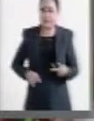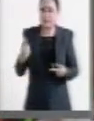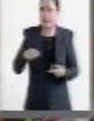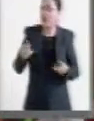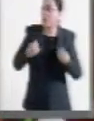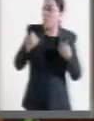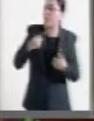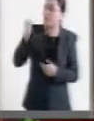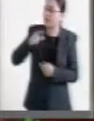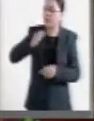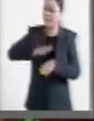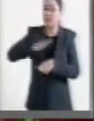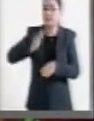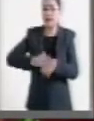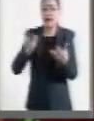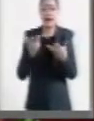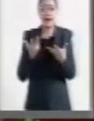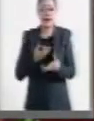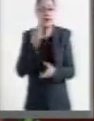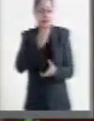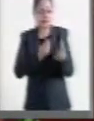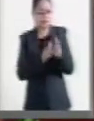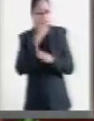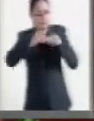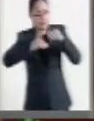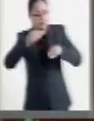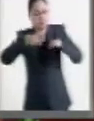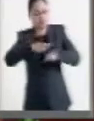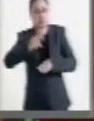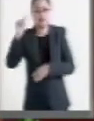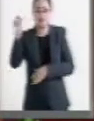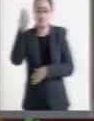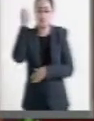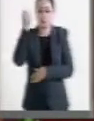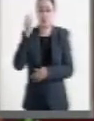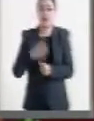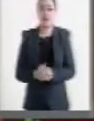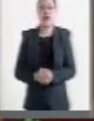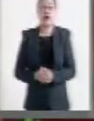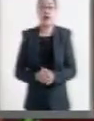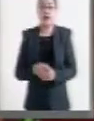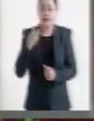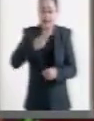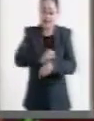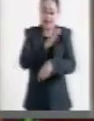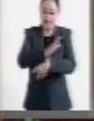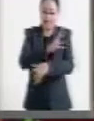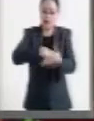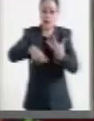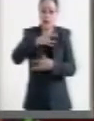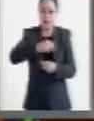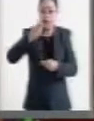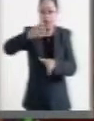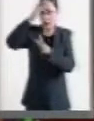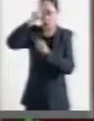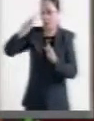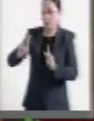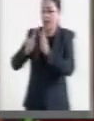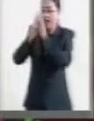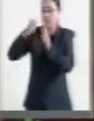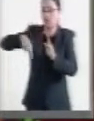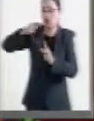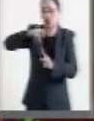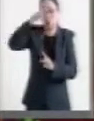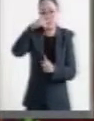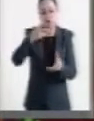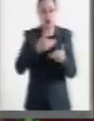mexicanos, a esta innovación, en esta tecnología, en estas energías sustentables. El acuerdo de París, con el que México